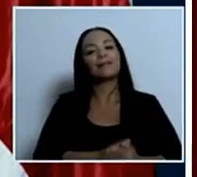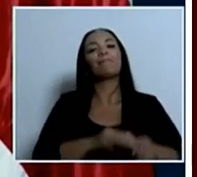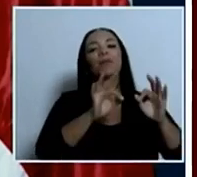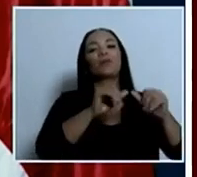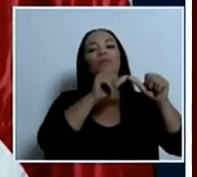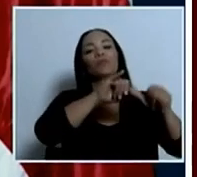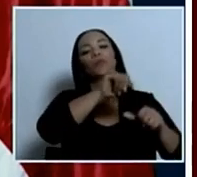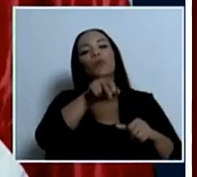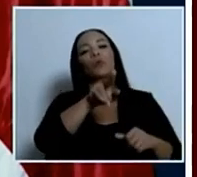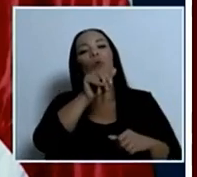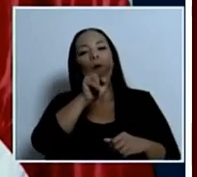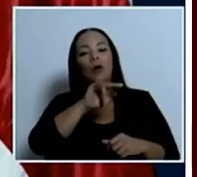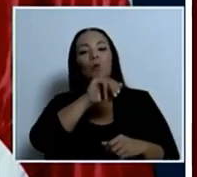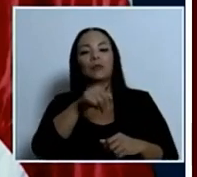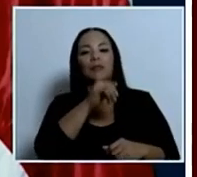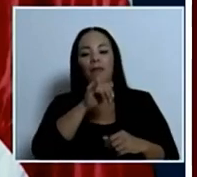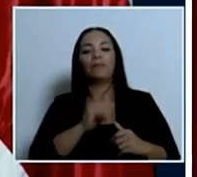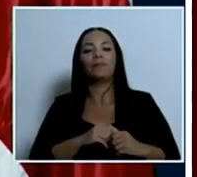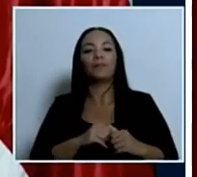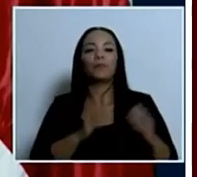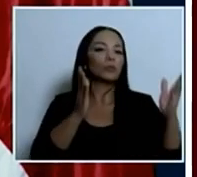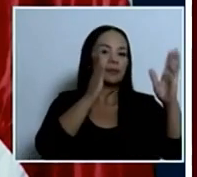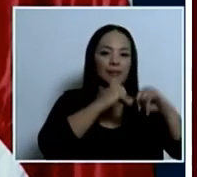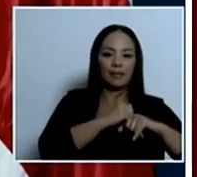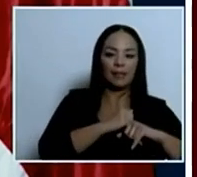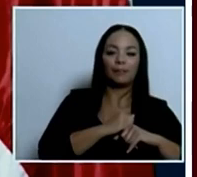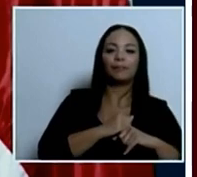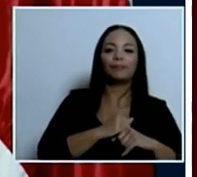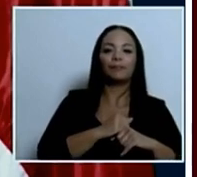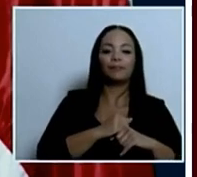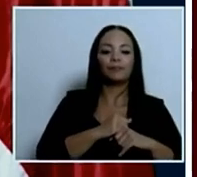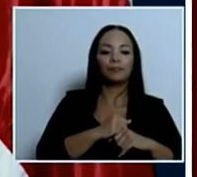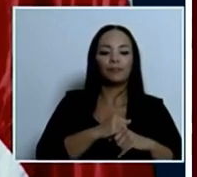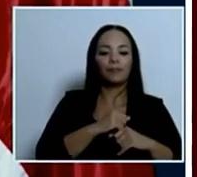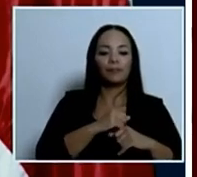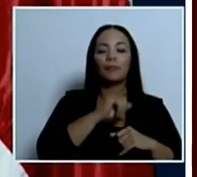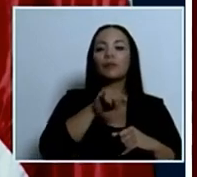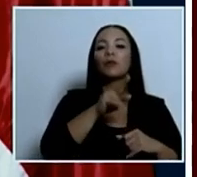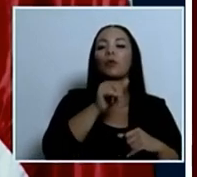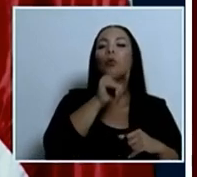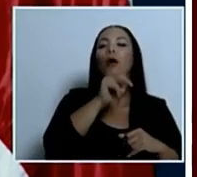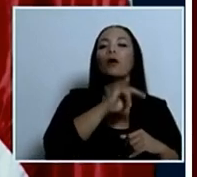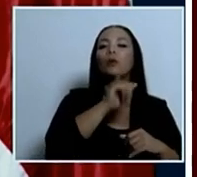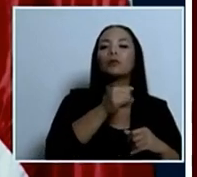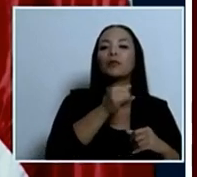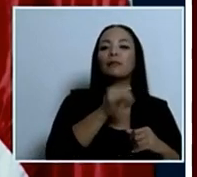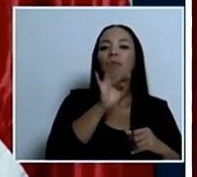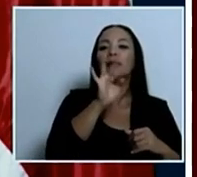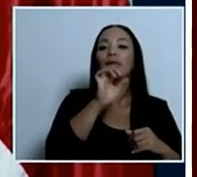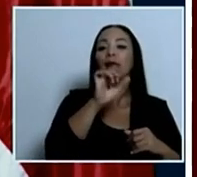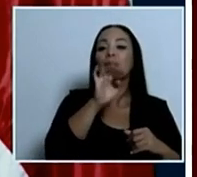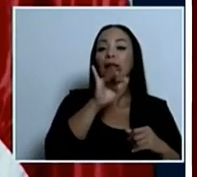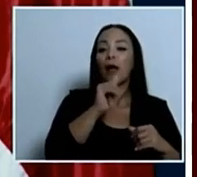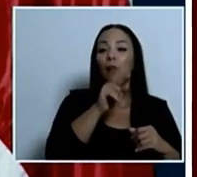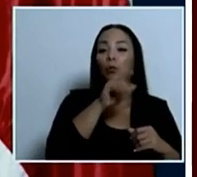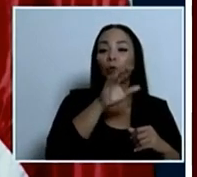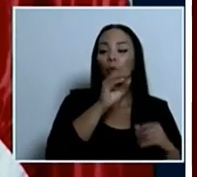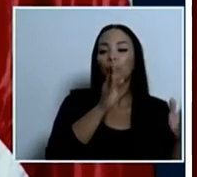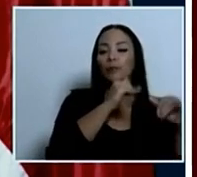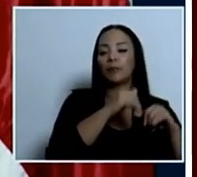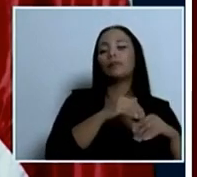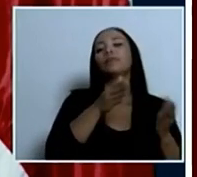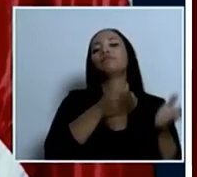Juan José Herrera de Telenostad Don José Juan José Herrera de Teletica.com no está Paula Ruiz de El